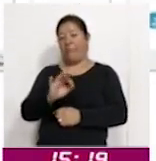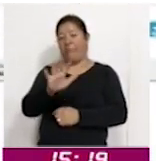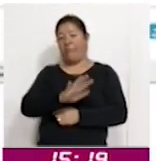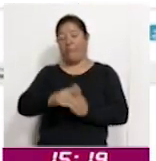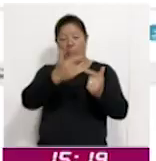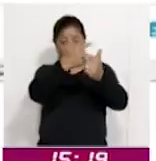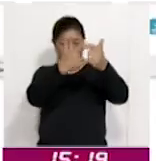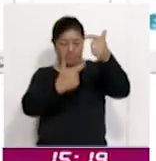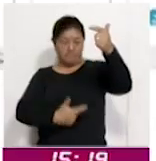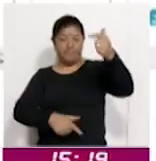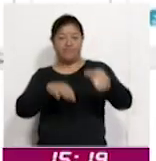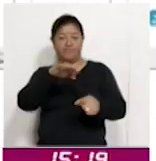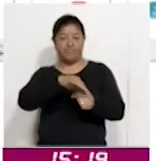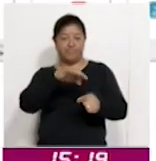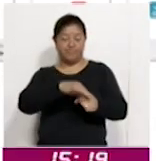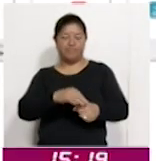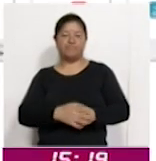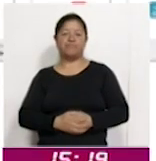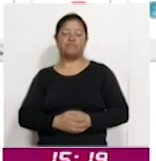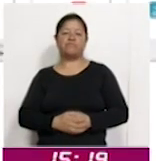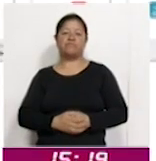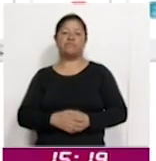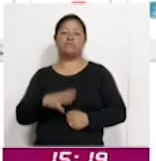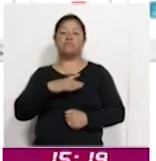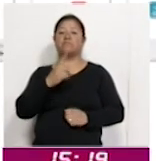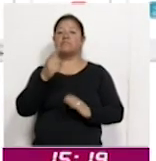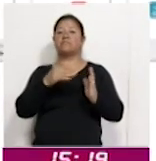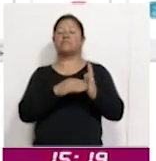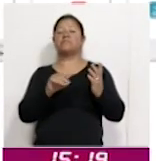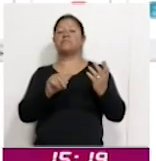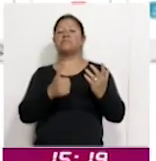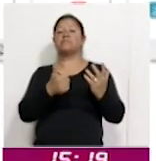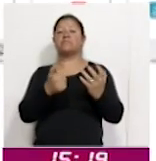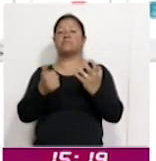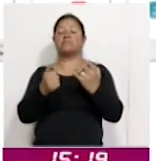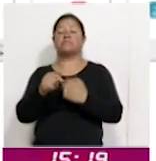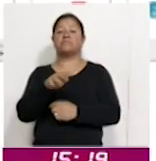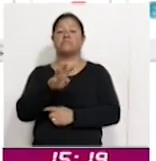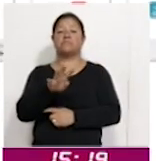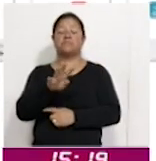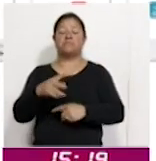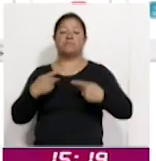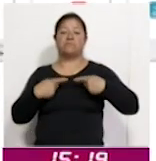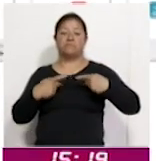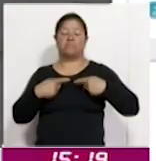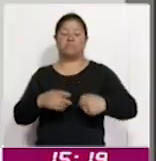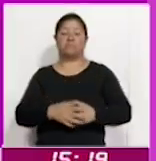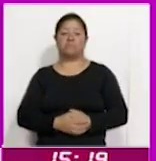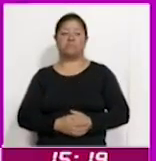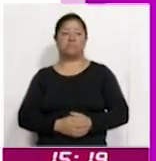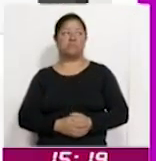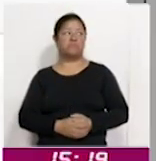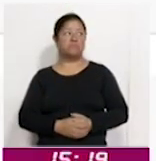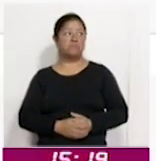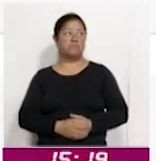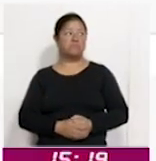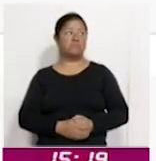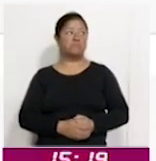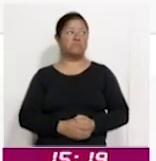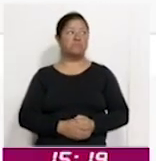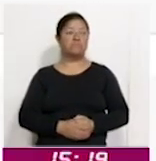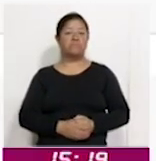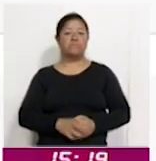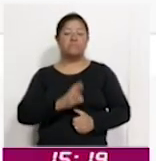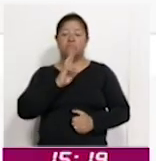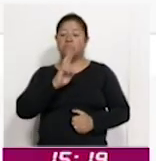lista nominal, con que la conforman 1.619 ciudadanos. ¿Cuál fue